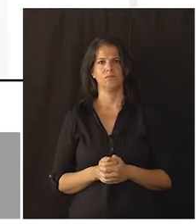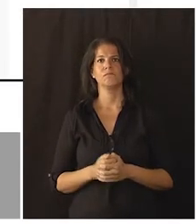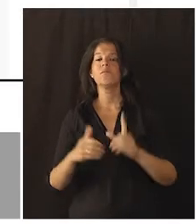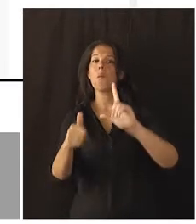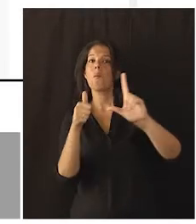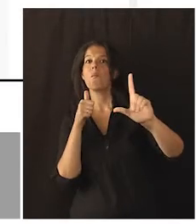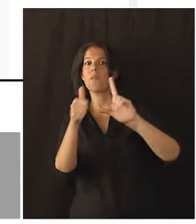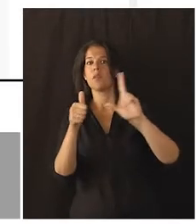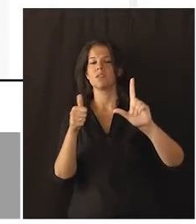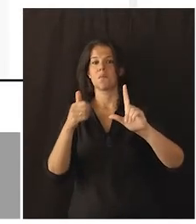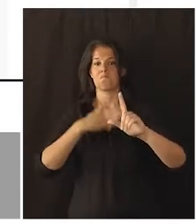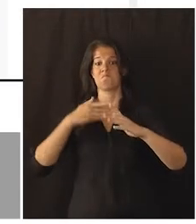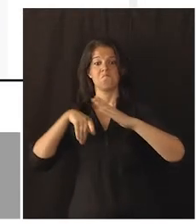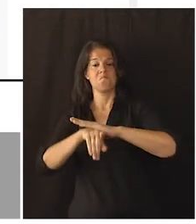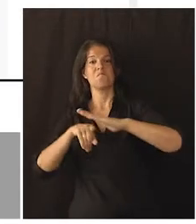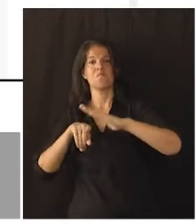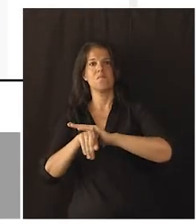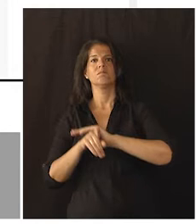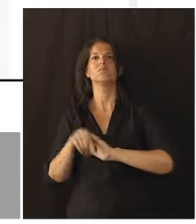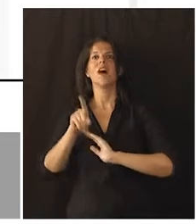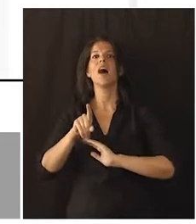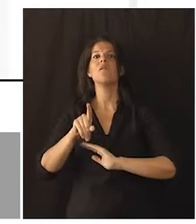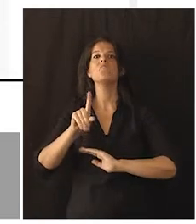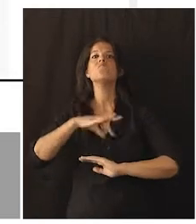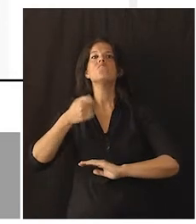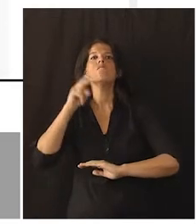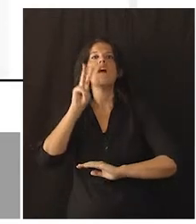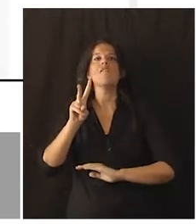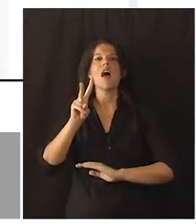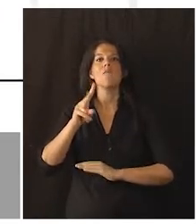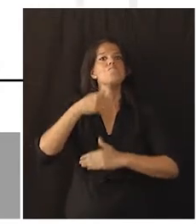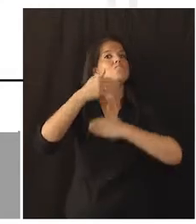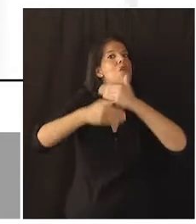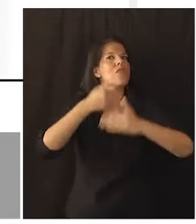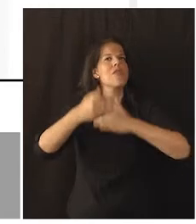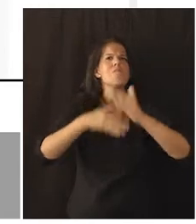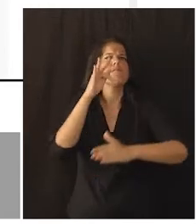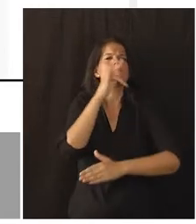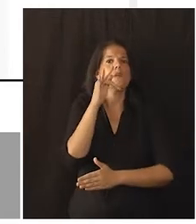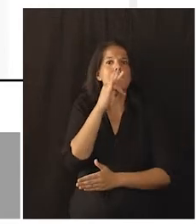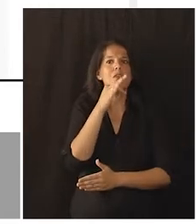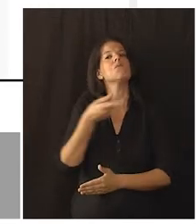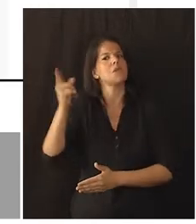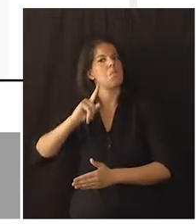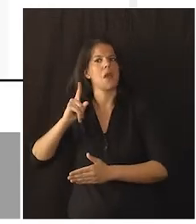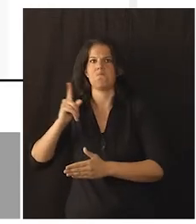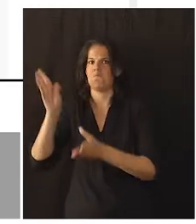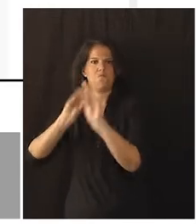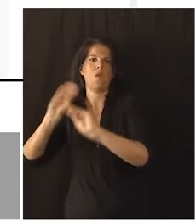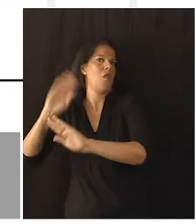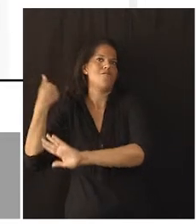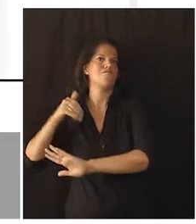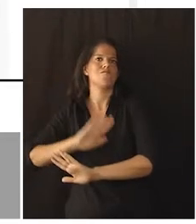Pulsando sobre Mis trámites, podremos ver nuestros procedimientos pendientes y resueltos.